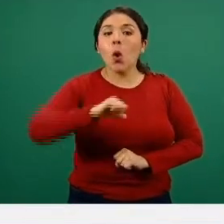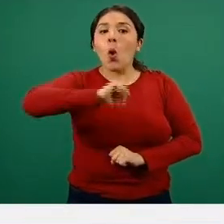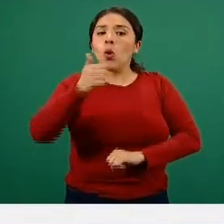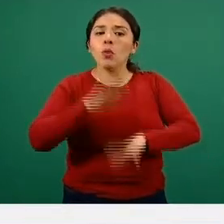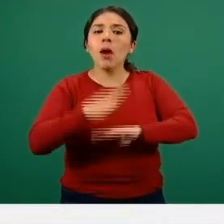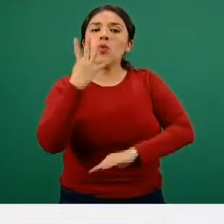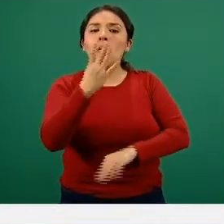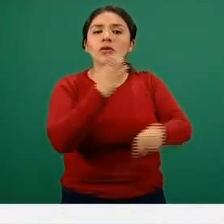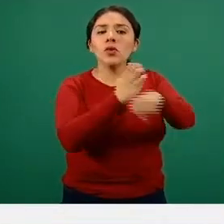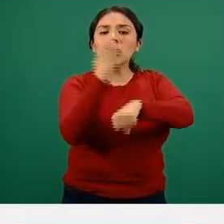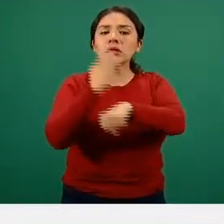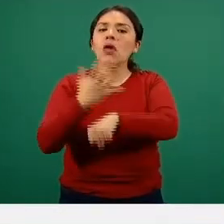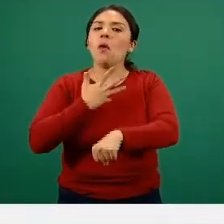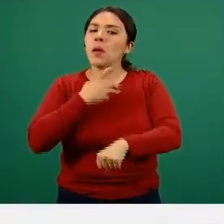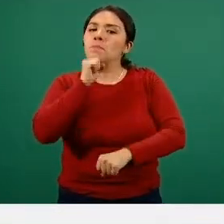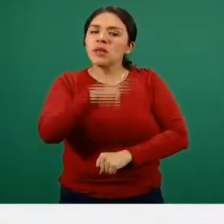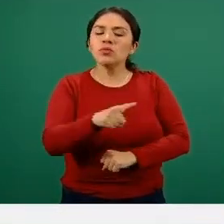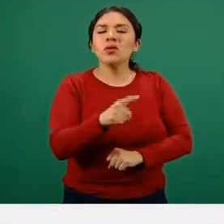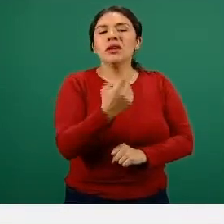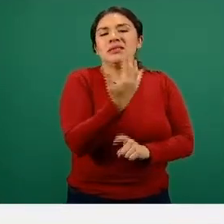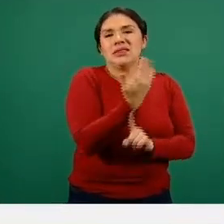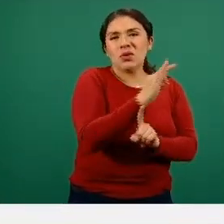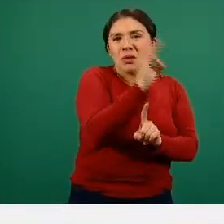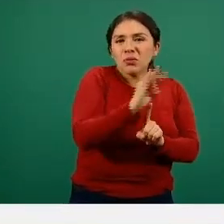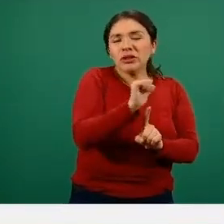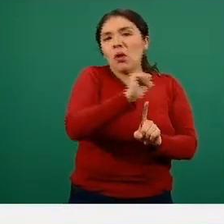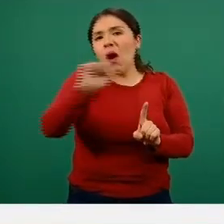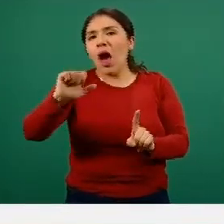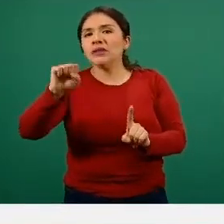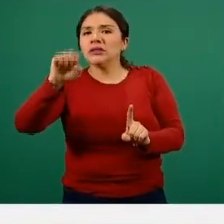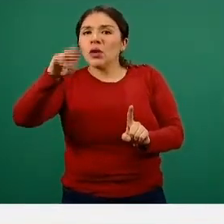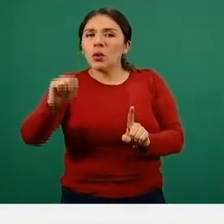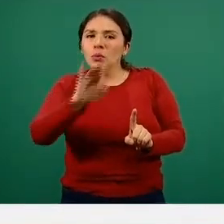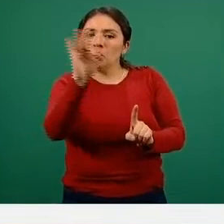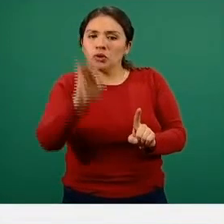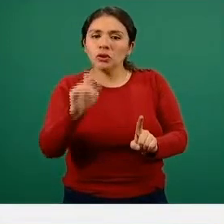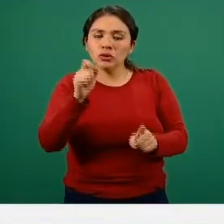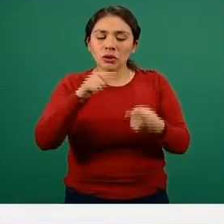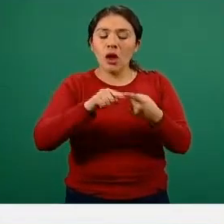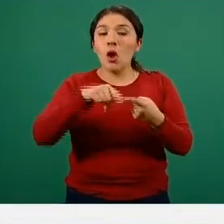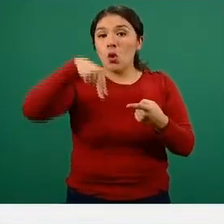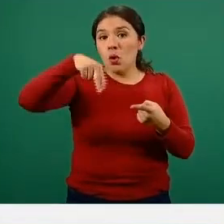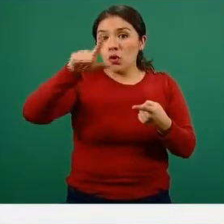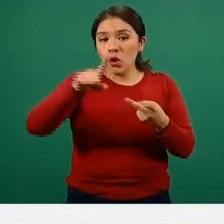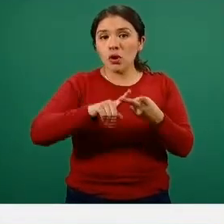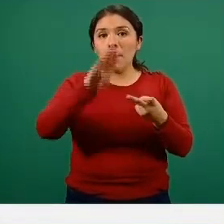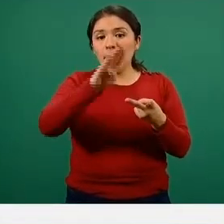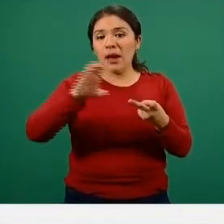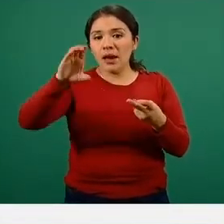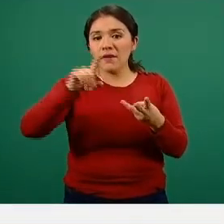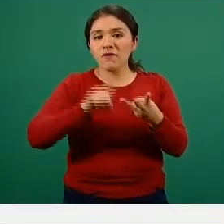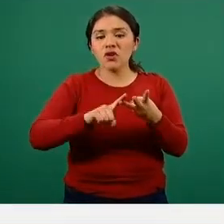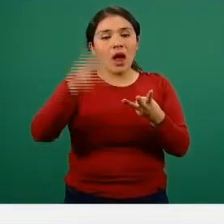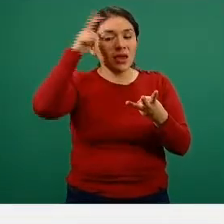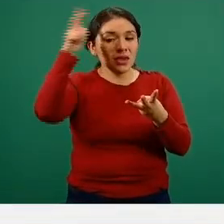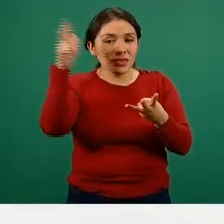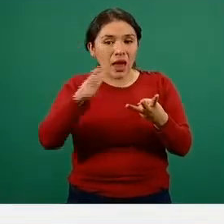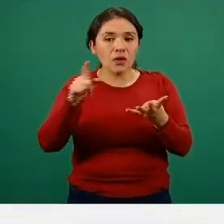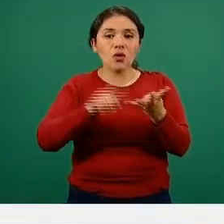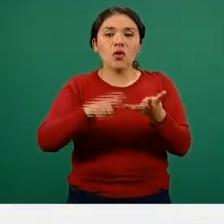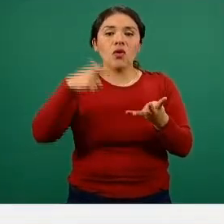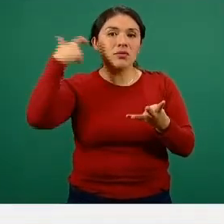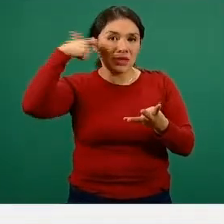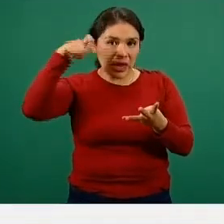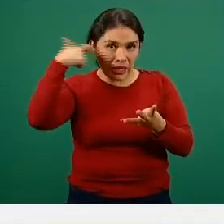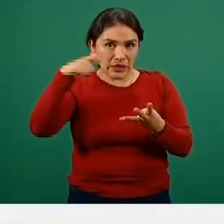entidades que están entre estos porcentajes del 50 y el 69, que son Nuevo León, Baja California, Hidalgo y